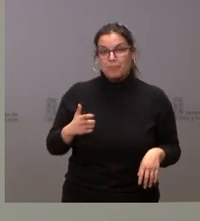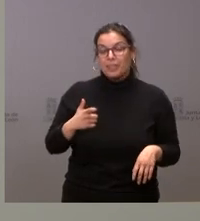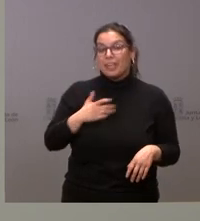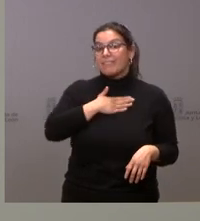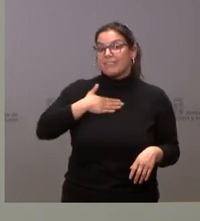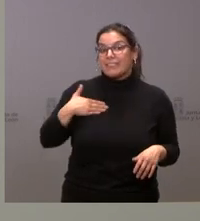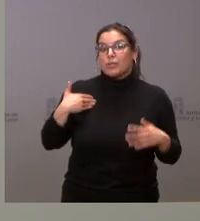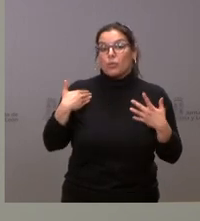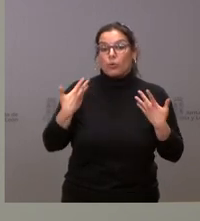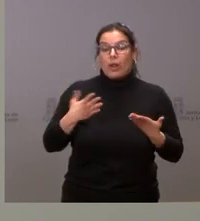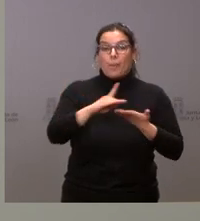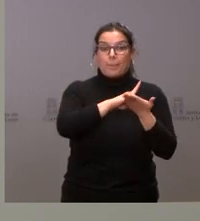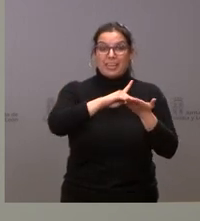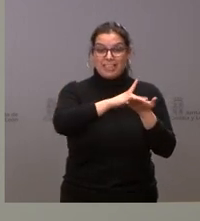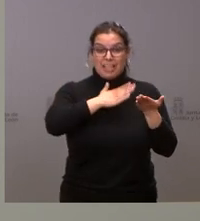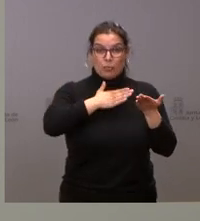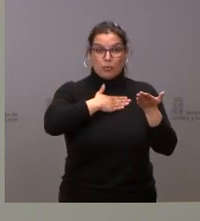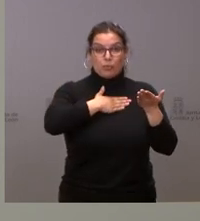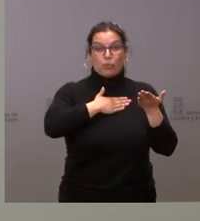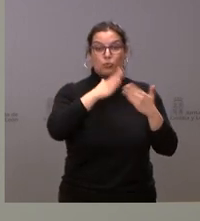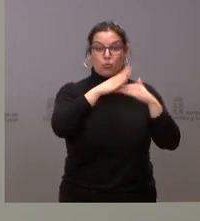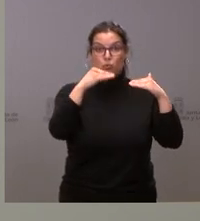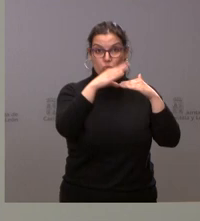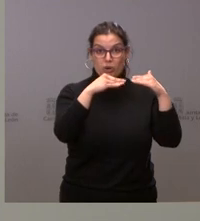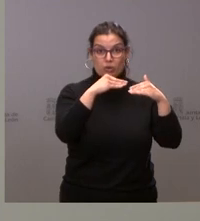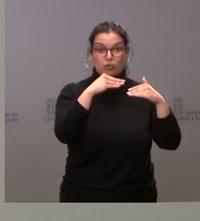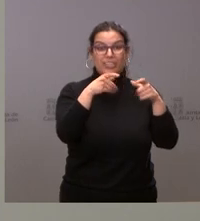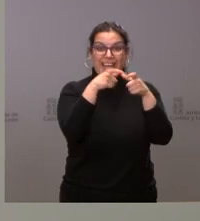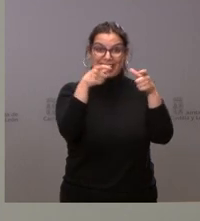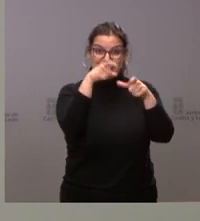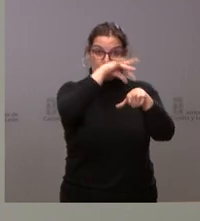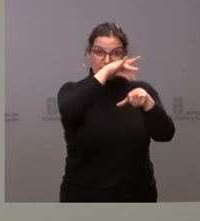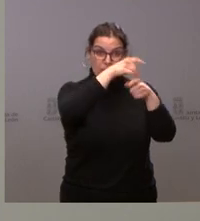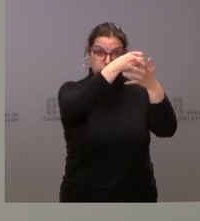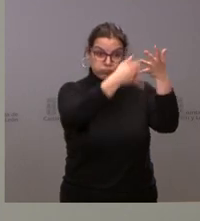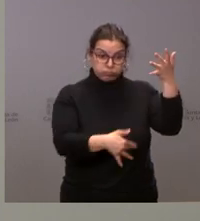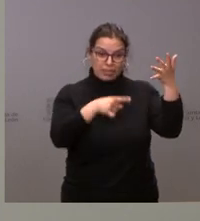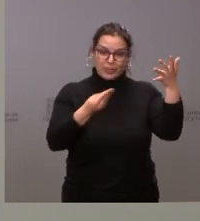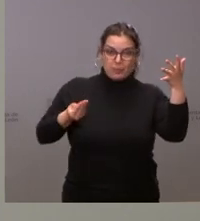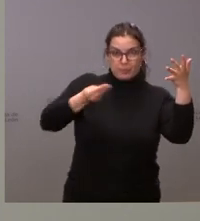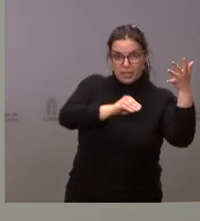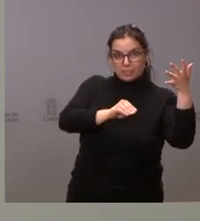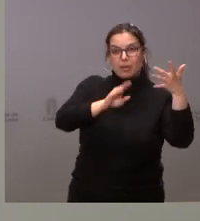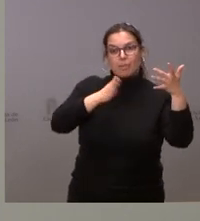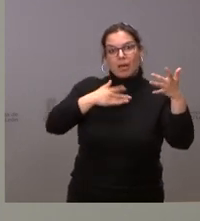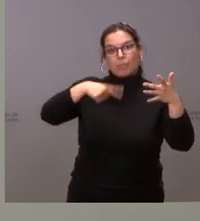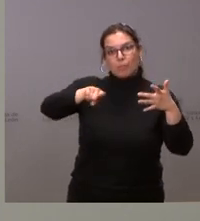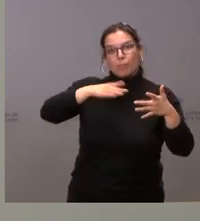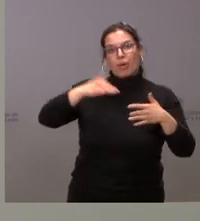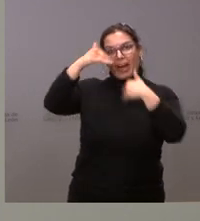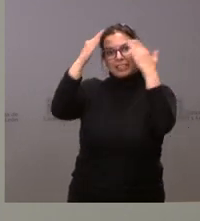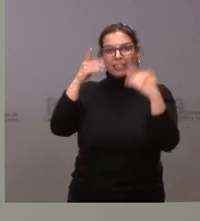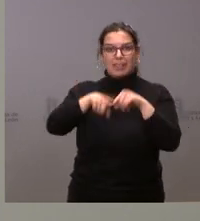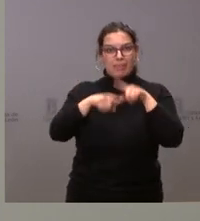es incluir en la base de datos de usuarios y tarjeta sanitaria con la finalidad de poder recibir asistencia sanitaria cuando lo